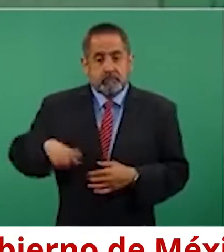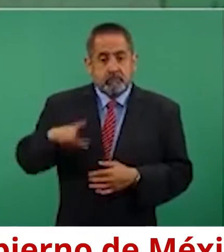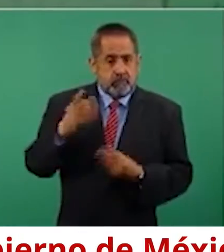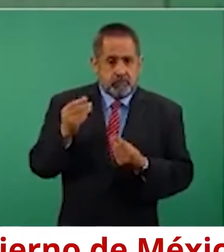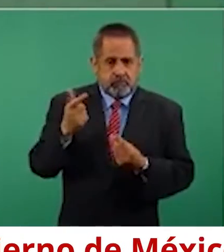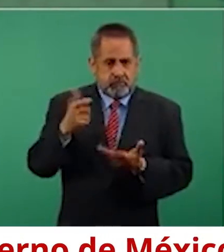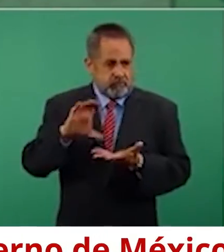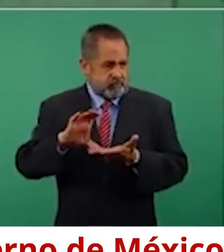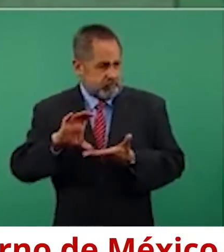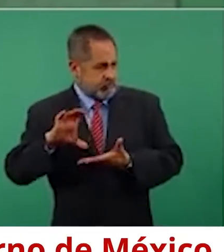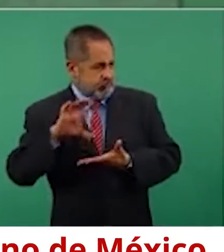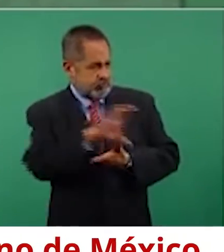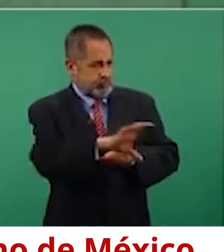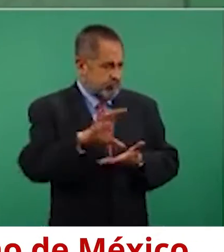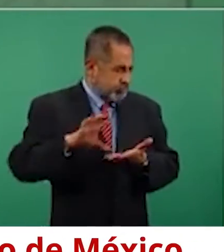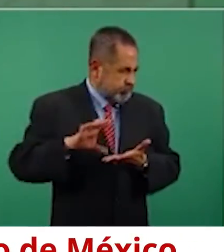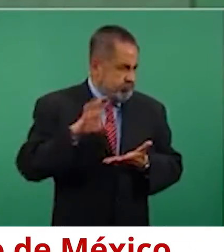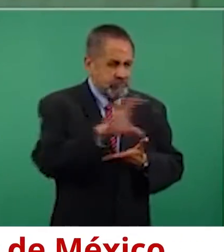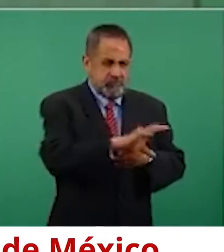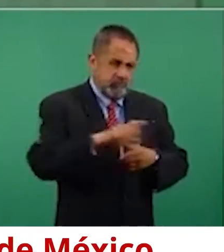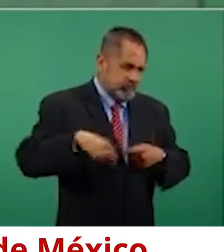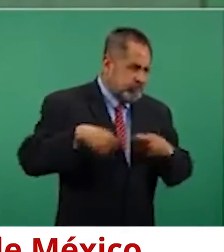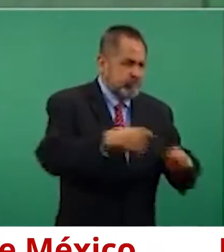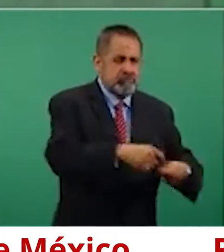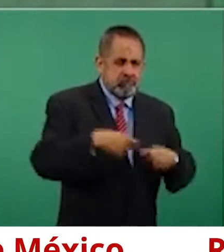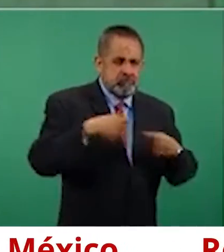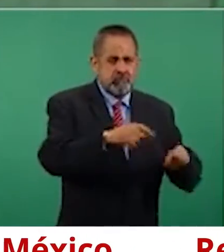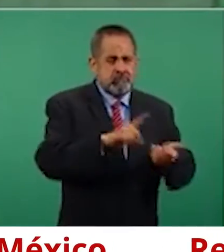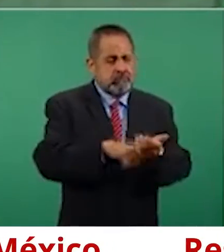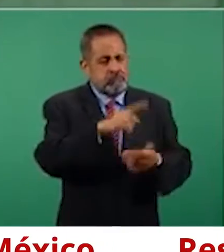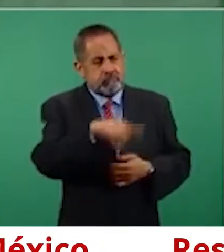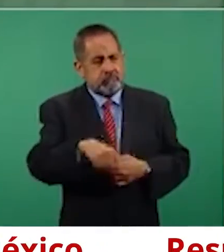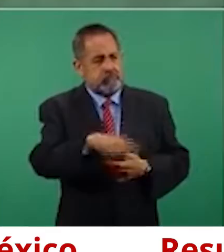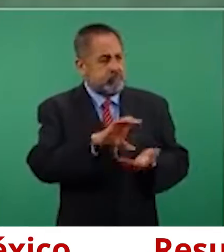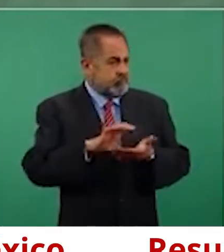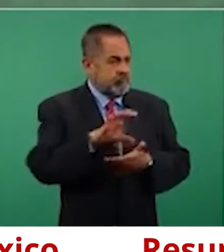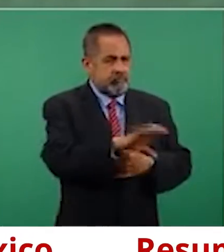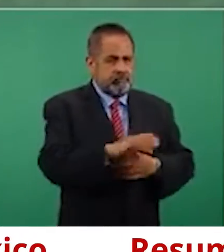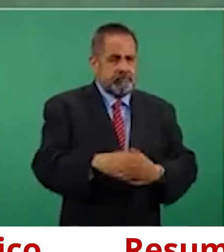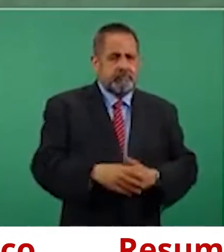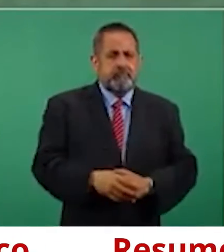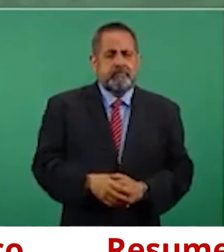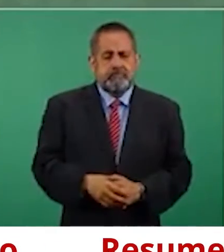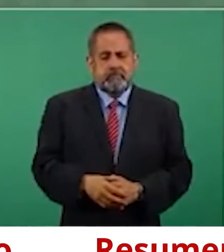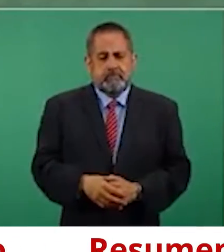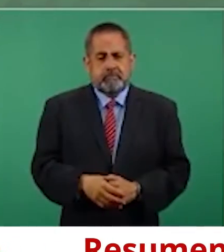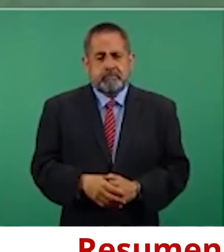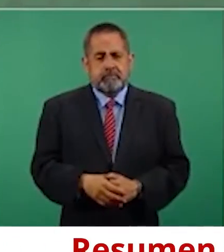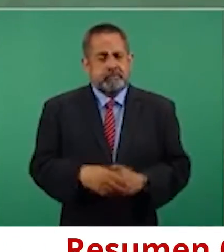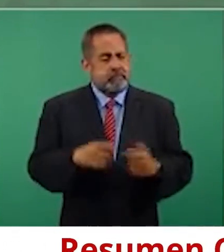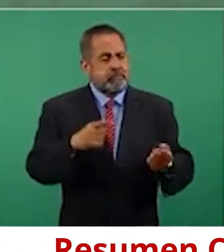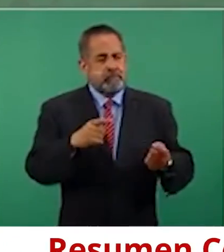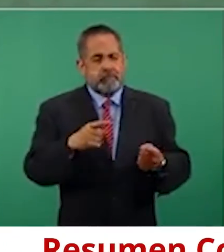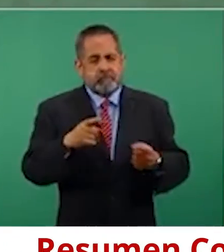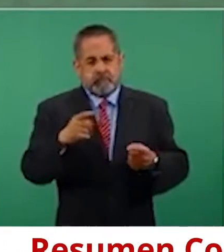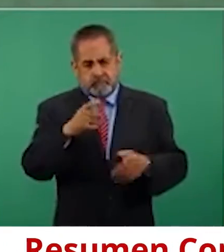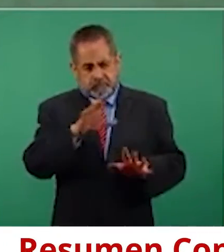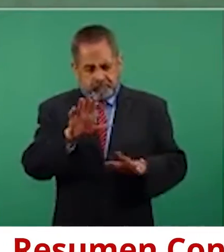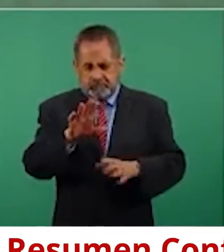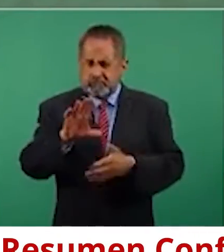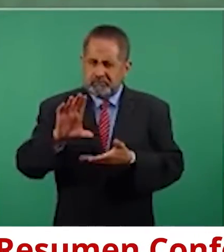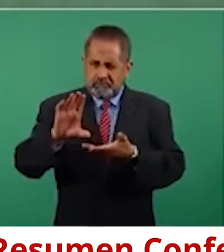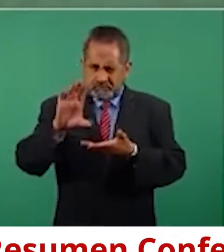a los medios y eso se redujo mucho.